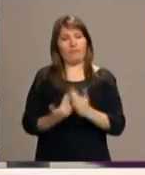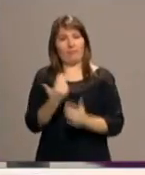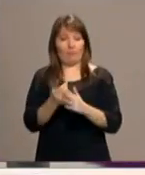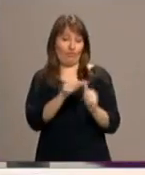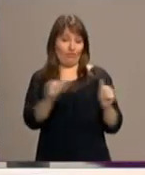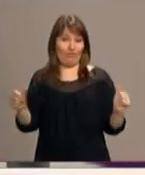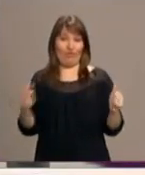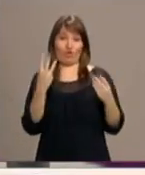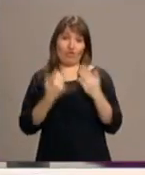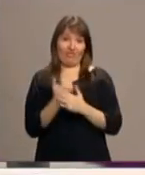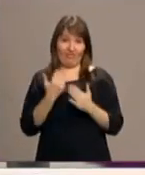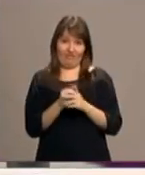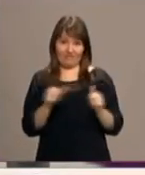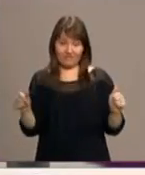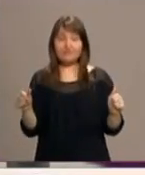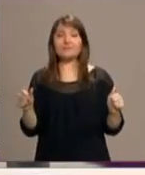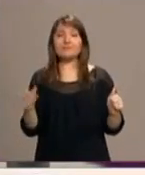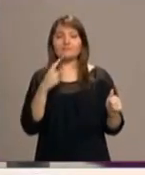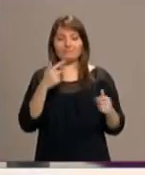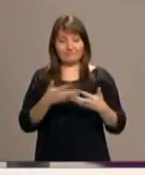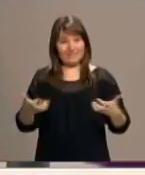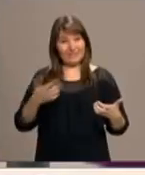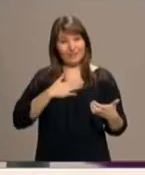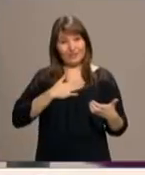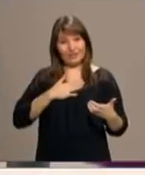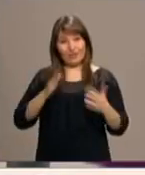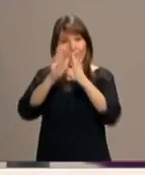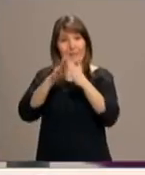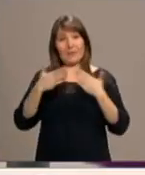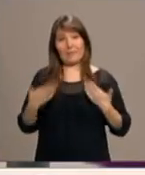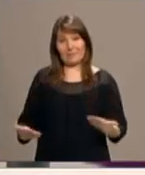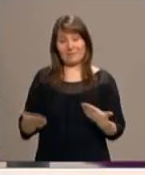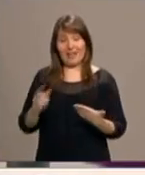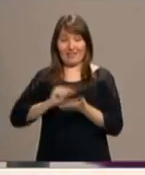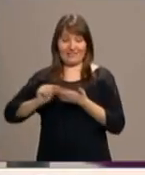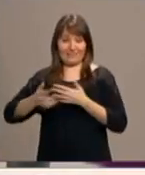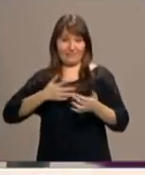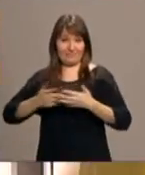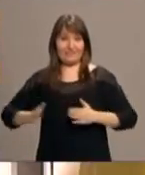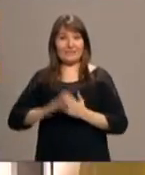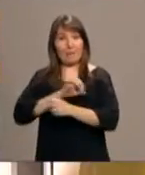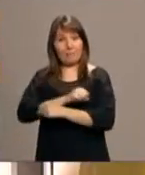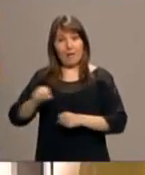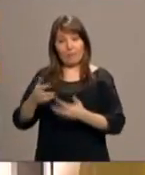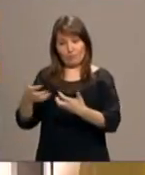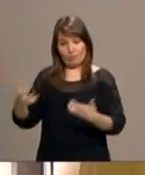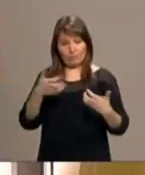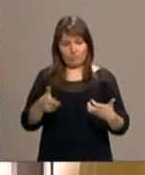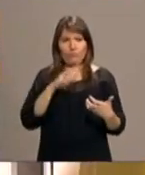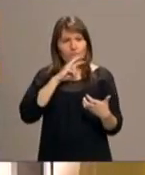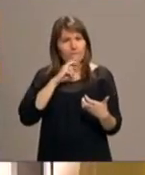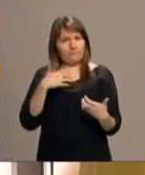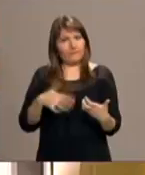Reconciliación, el amor de Cristo nos apremia, el texto de base, que es el texto de San Pablo, pues ese texto que es muy rico teológicamente se nos va